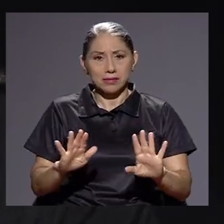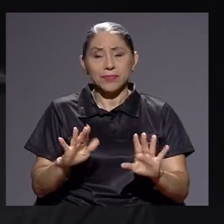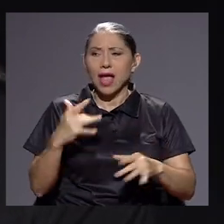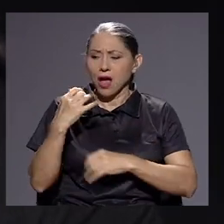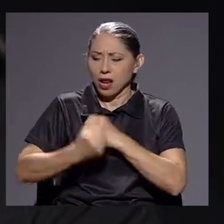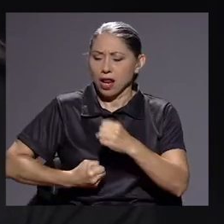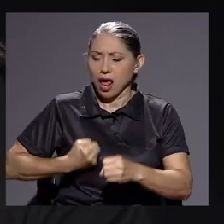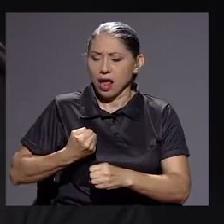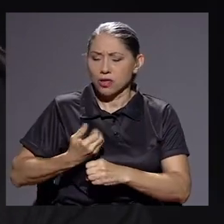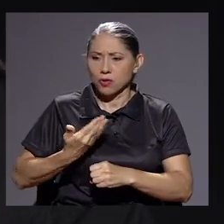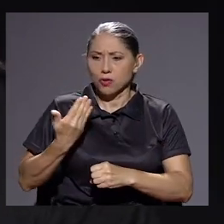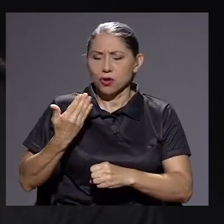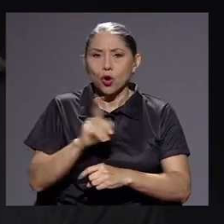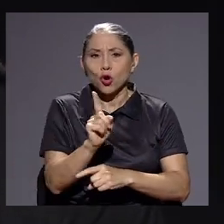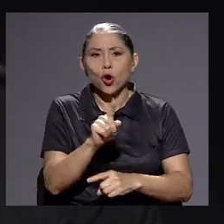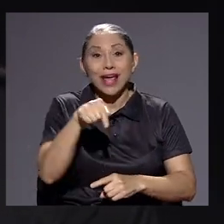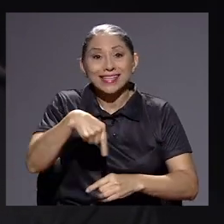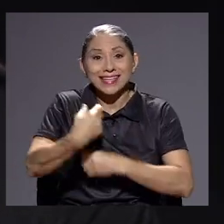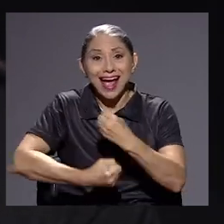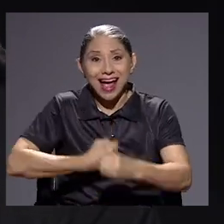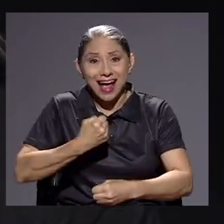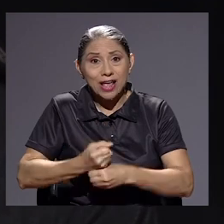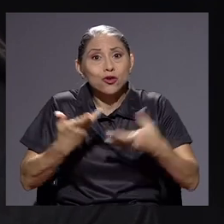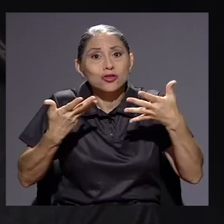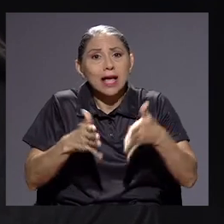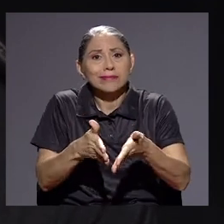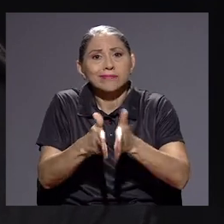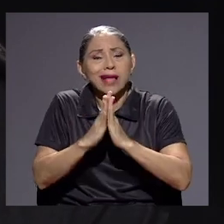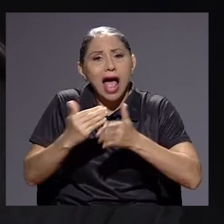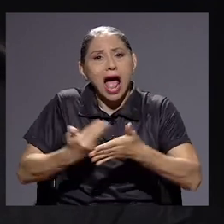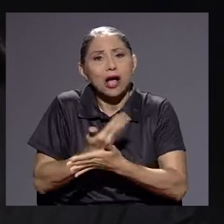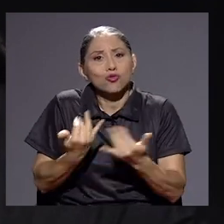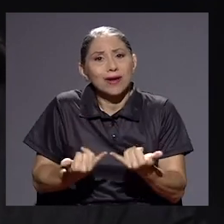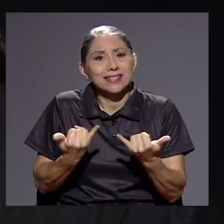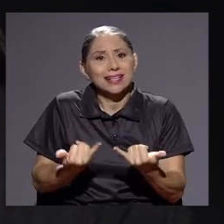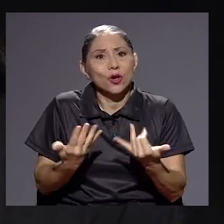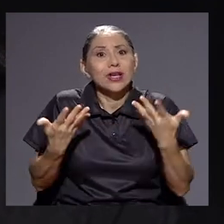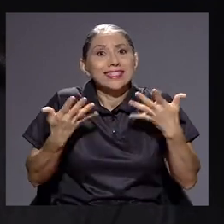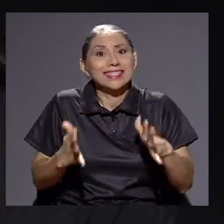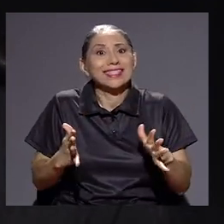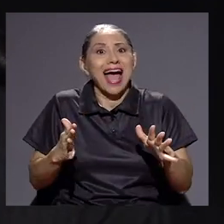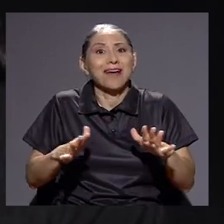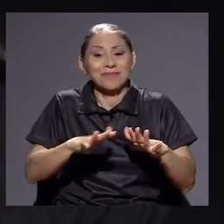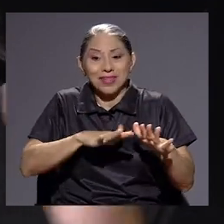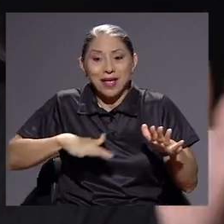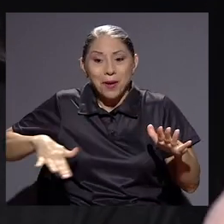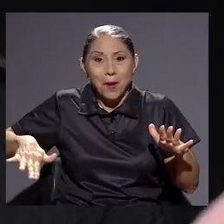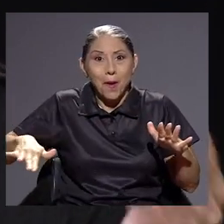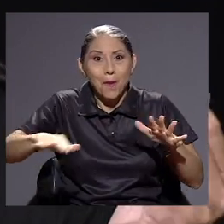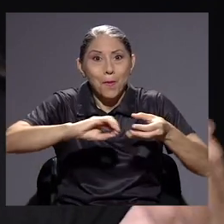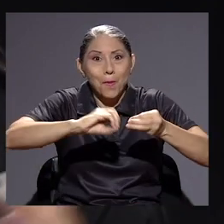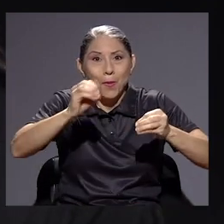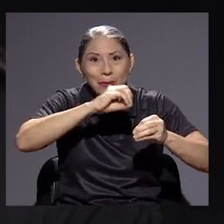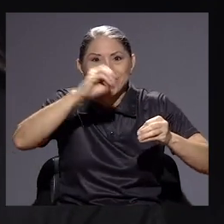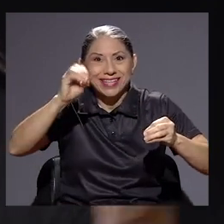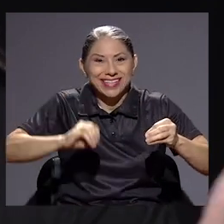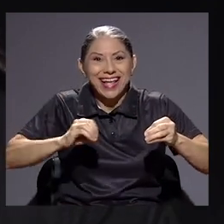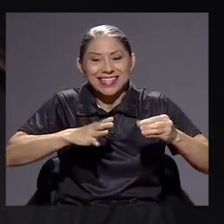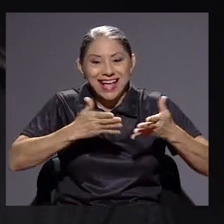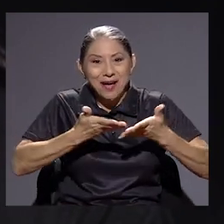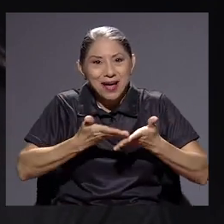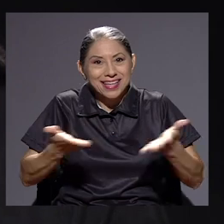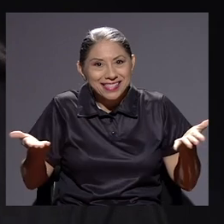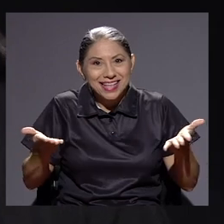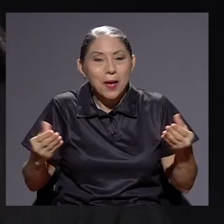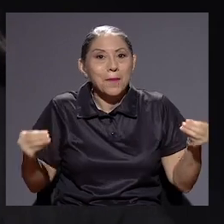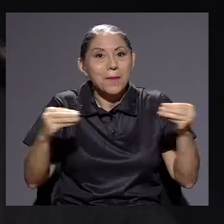pasado, no, este año mismo, se solicitó justamente la actualización. Entonces, ya tenemos el pastel más grande, digamos, no el pastel, perdón, la